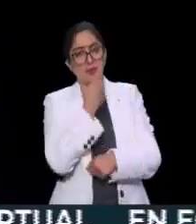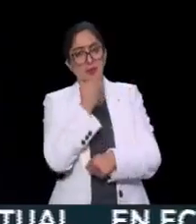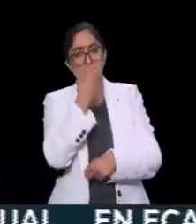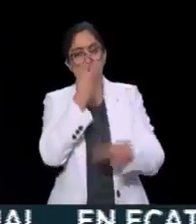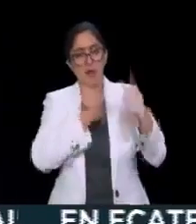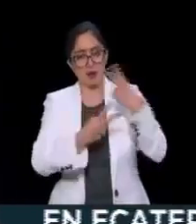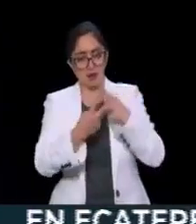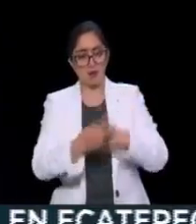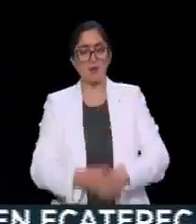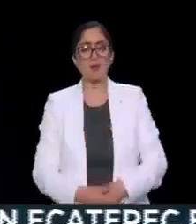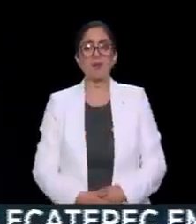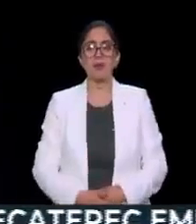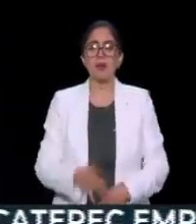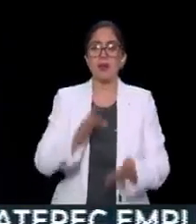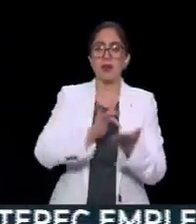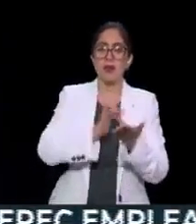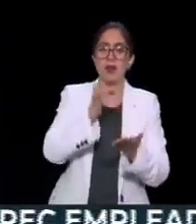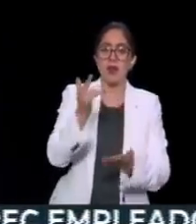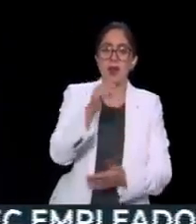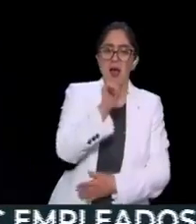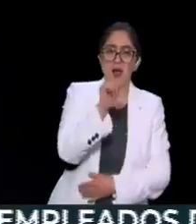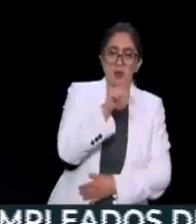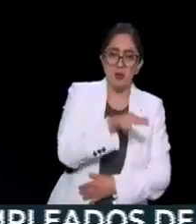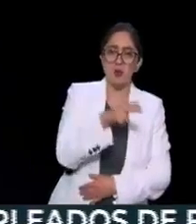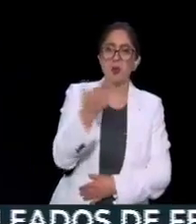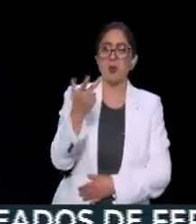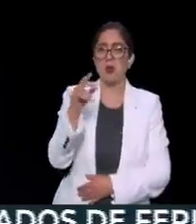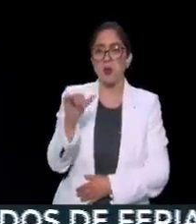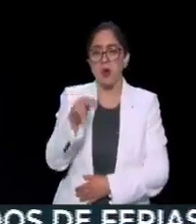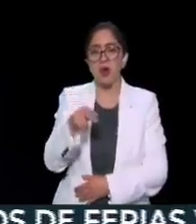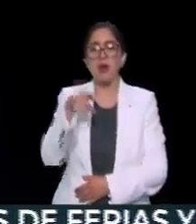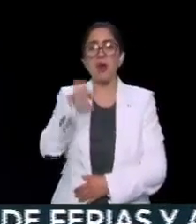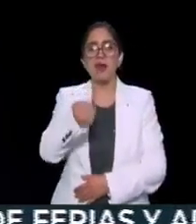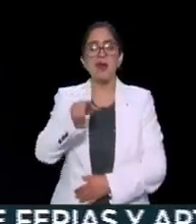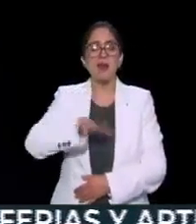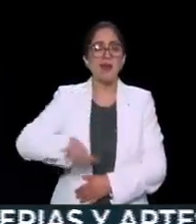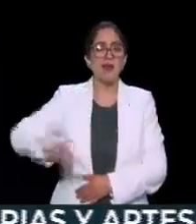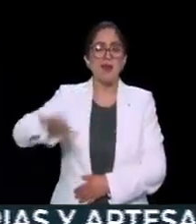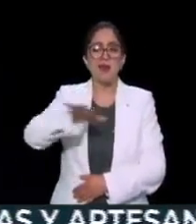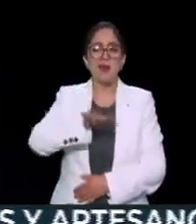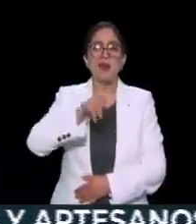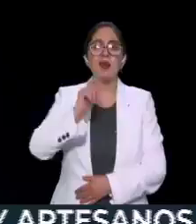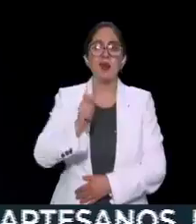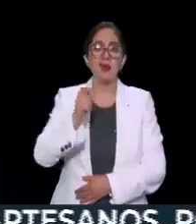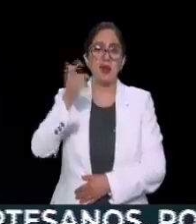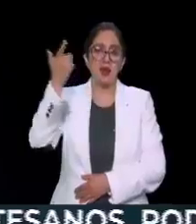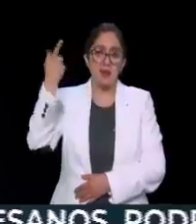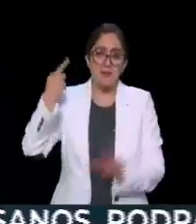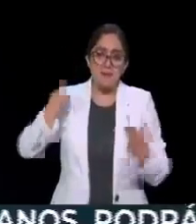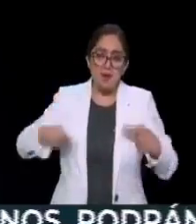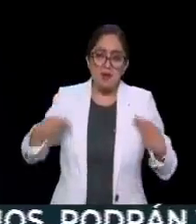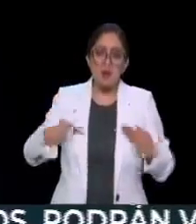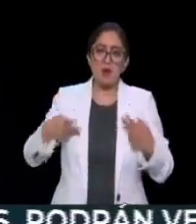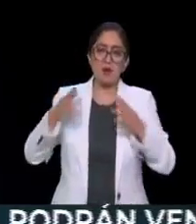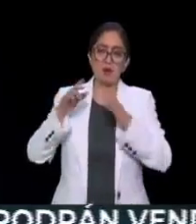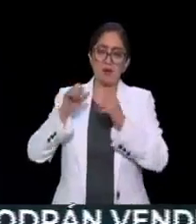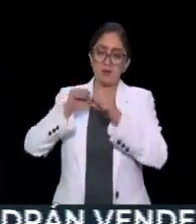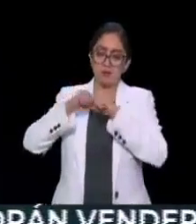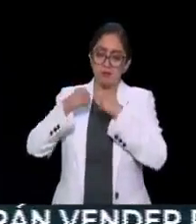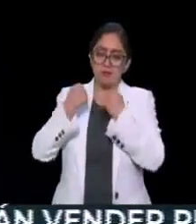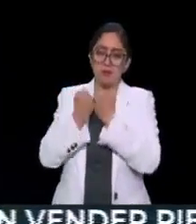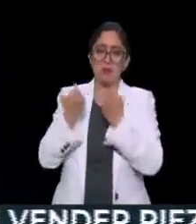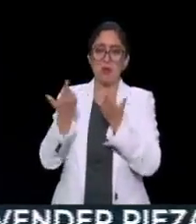Gracias Juan, pues vamos a hablar de estos ejércitos mercenarios que se quisieron montar en la protesta feminista, son grupos de derecha,